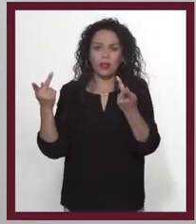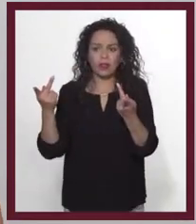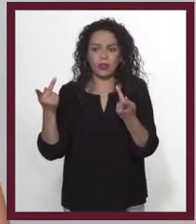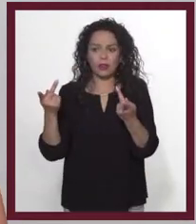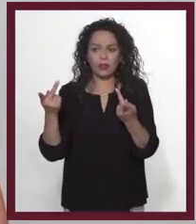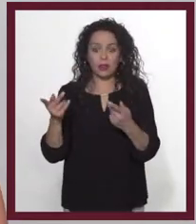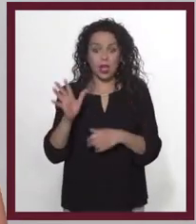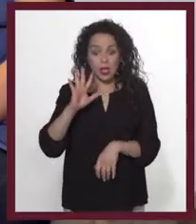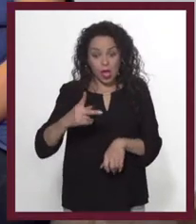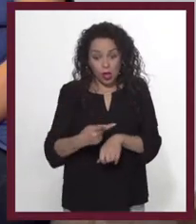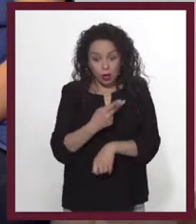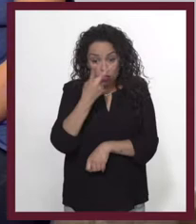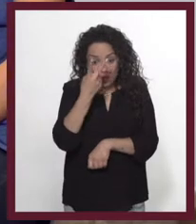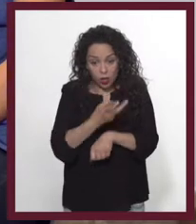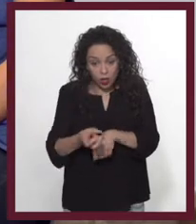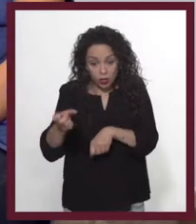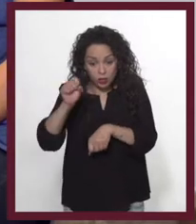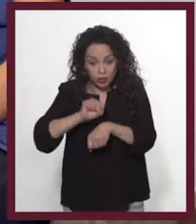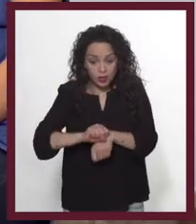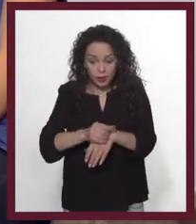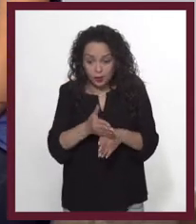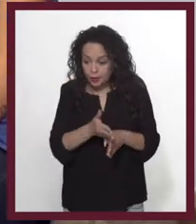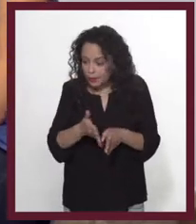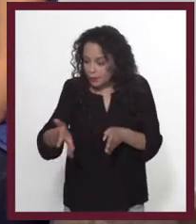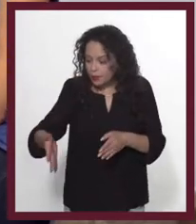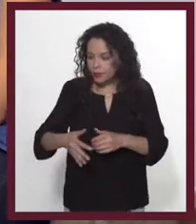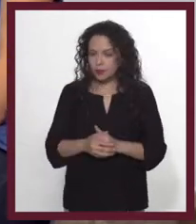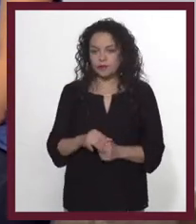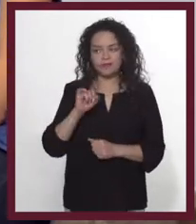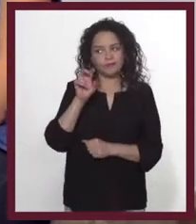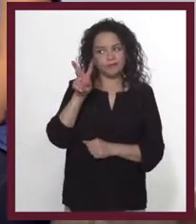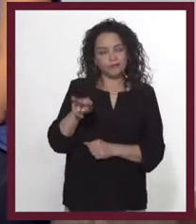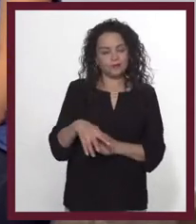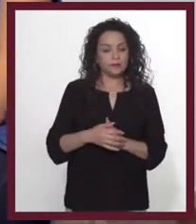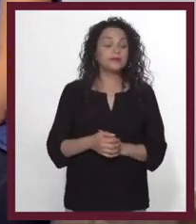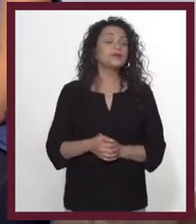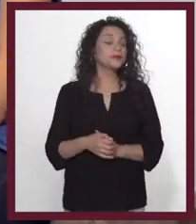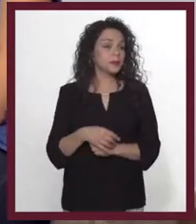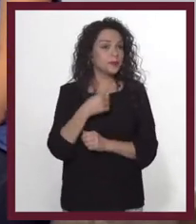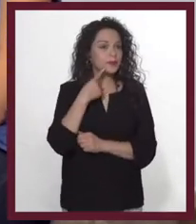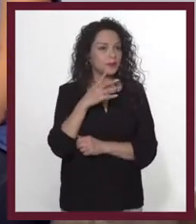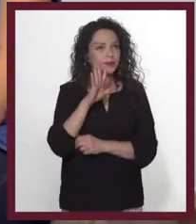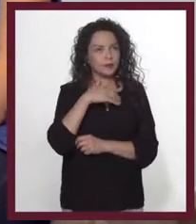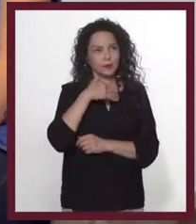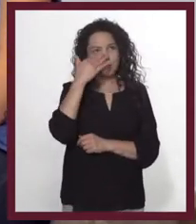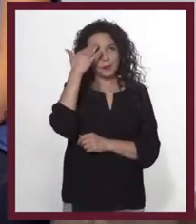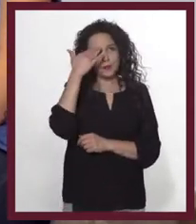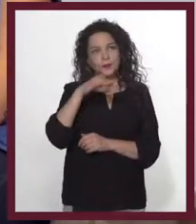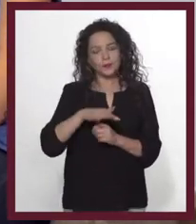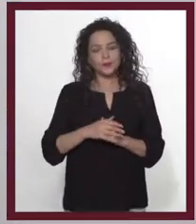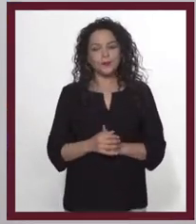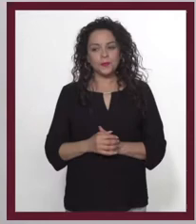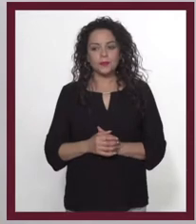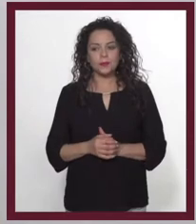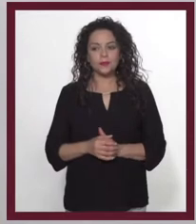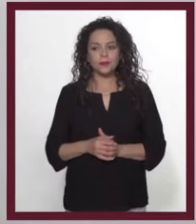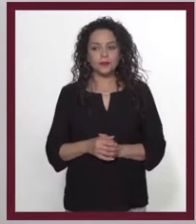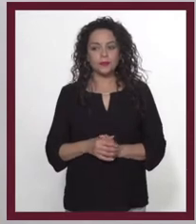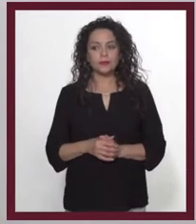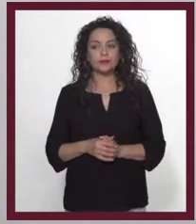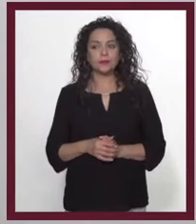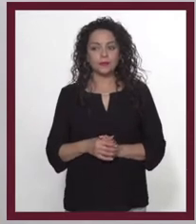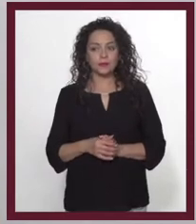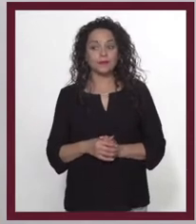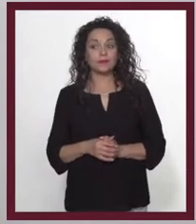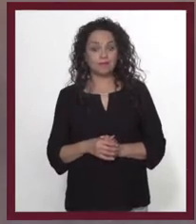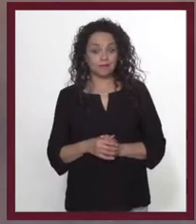cuanto antes. Ya han pasado dos semanas. Pues sí. Ya veo. ¿Ya